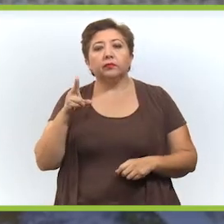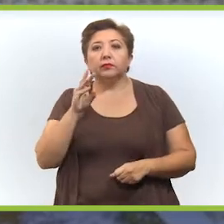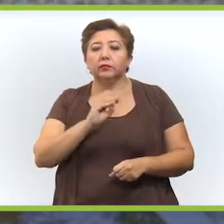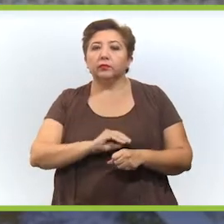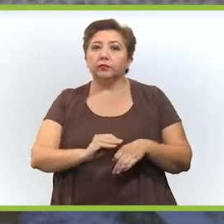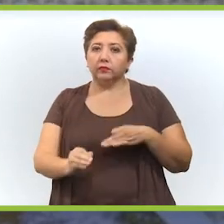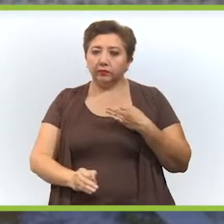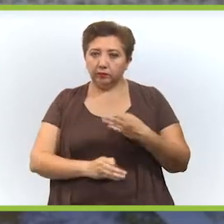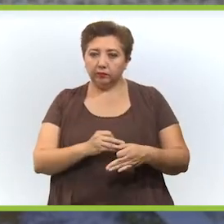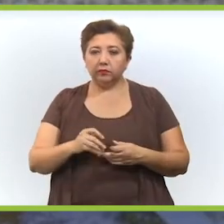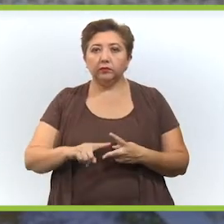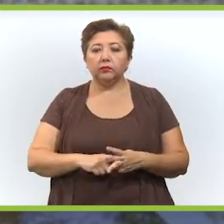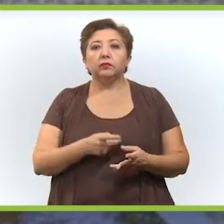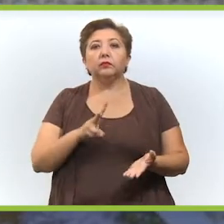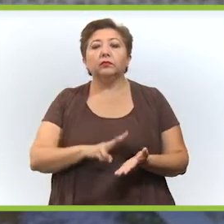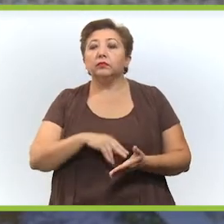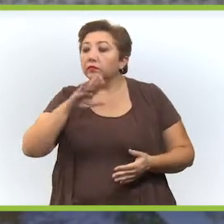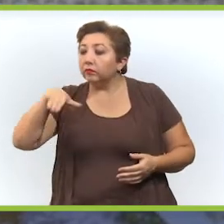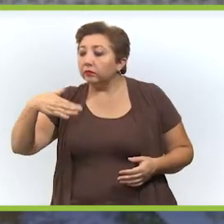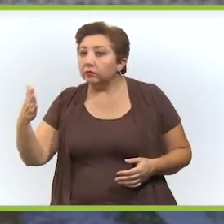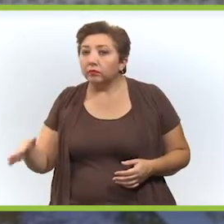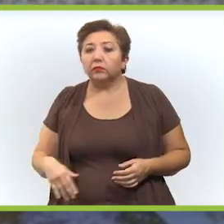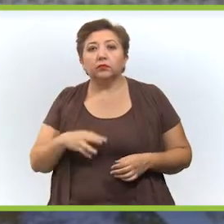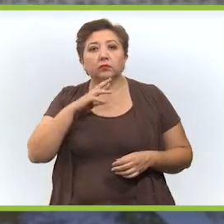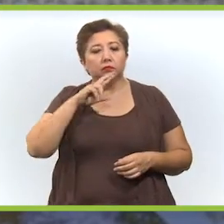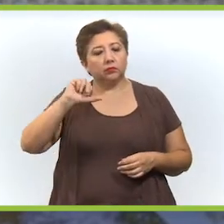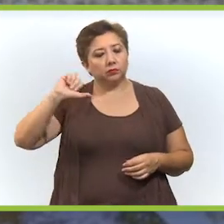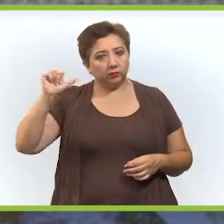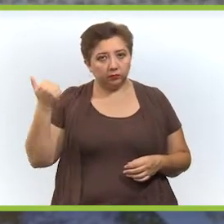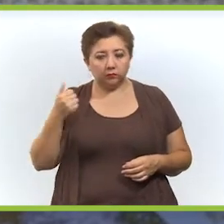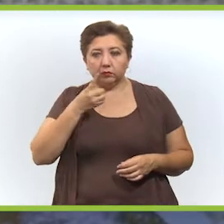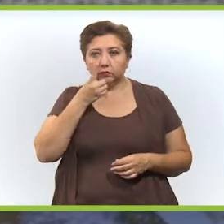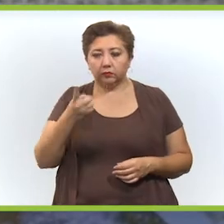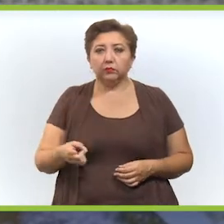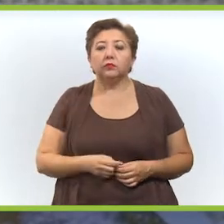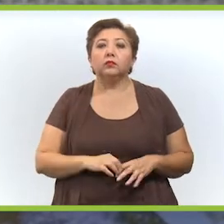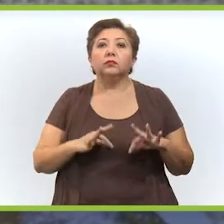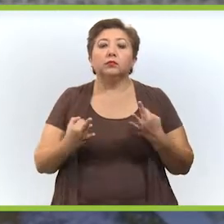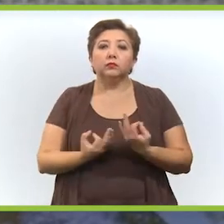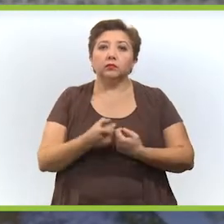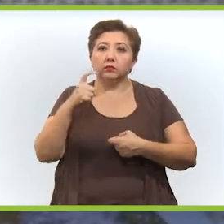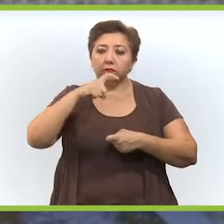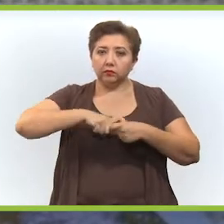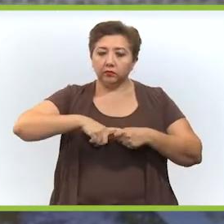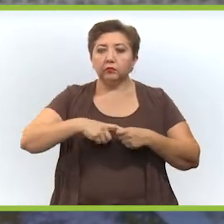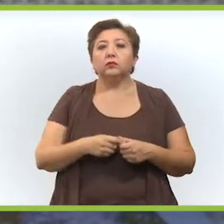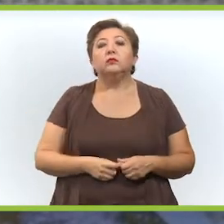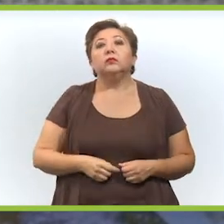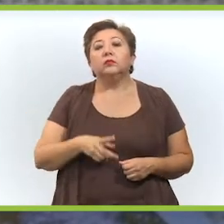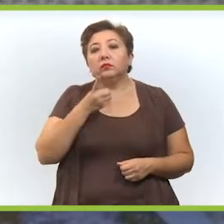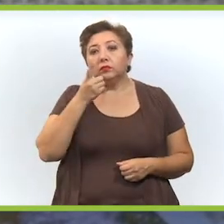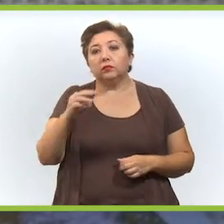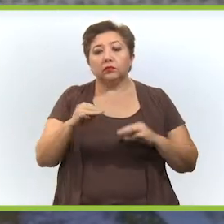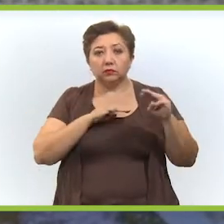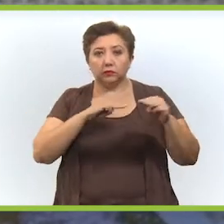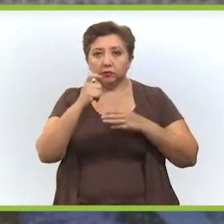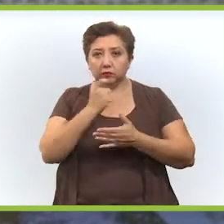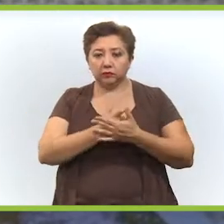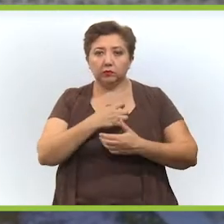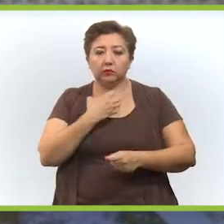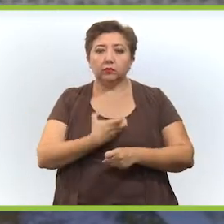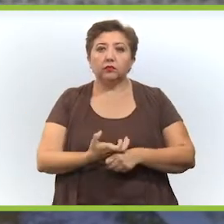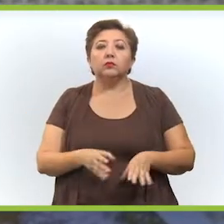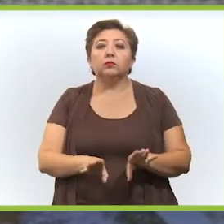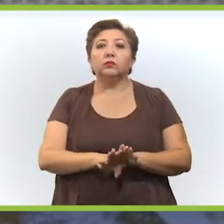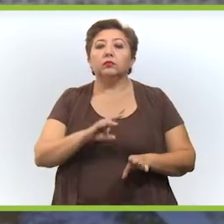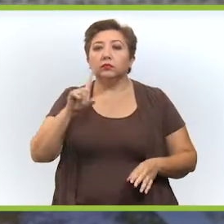aquellas iniciativas que buscan incentivar otro de los motores que forman parte de las fortalezas y que mueven la economía en el Estado, como